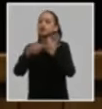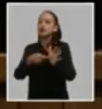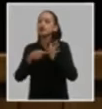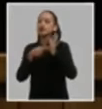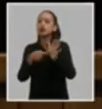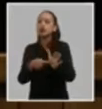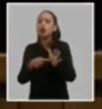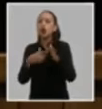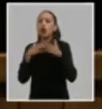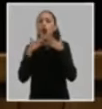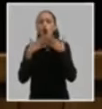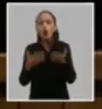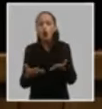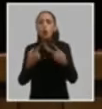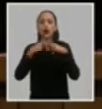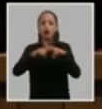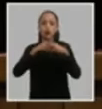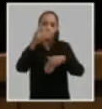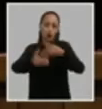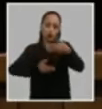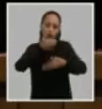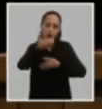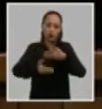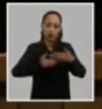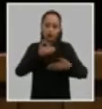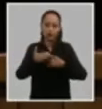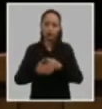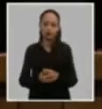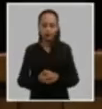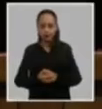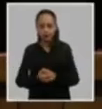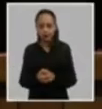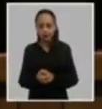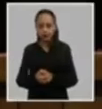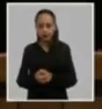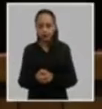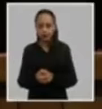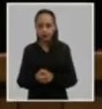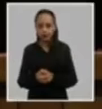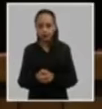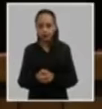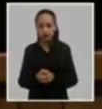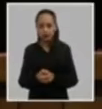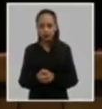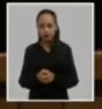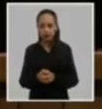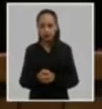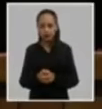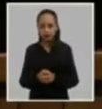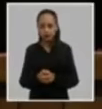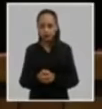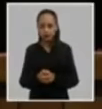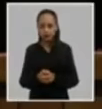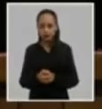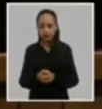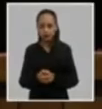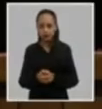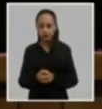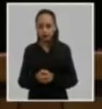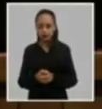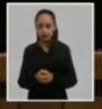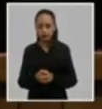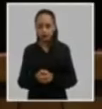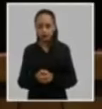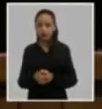para enfrentarlos a su vez se razonó la importancia de